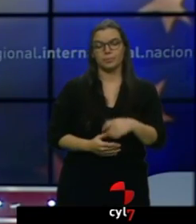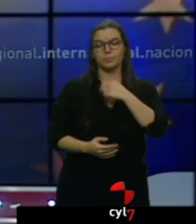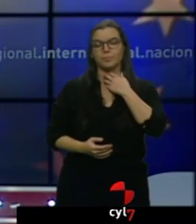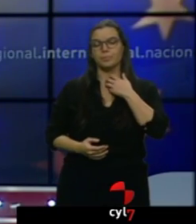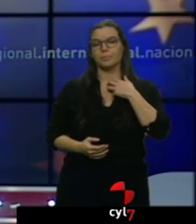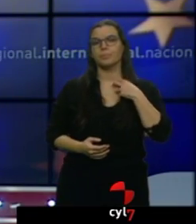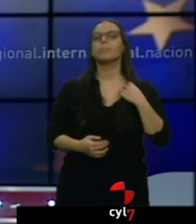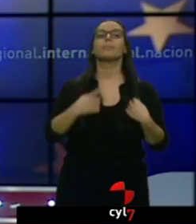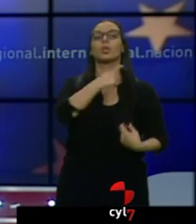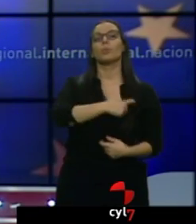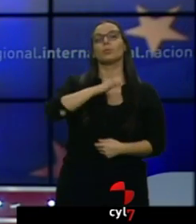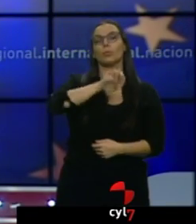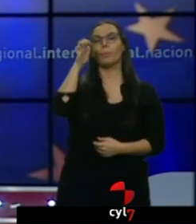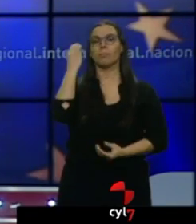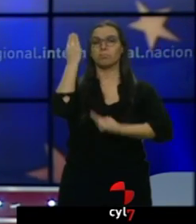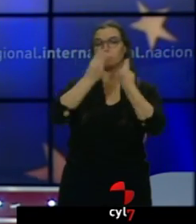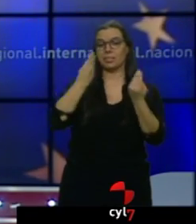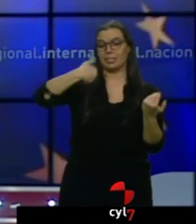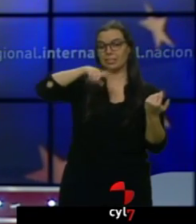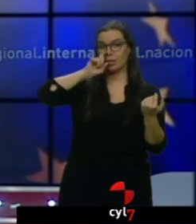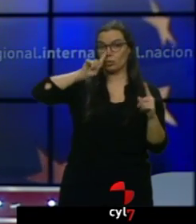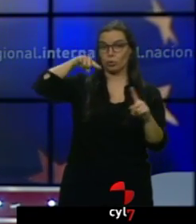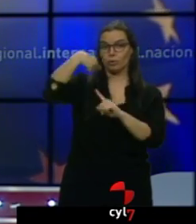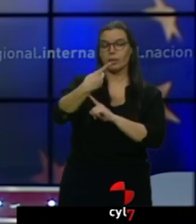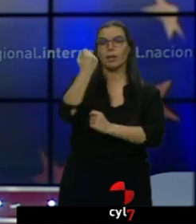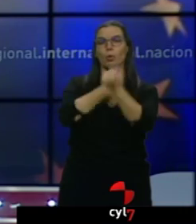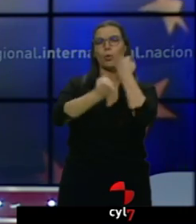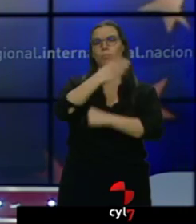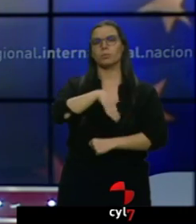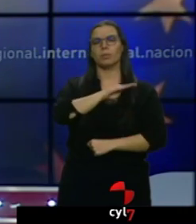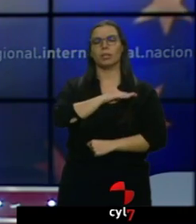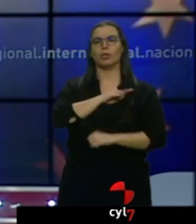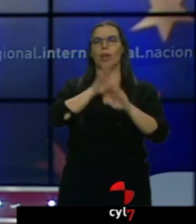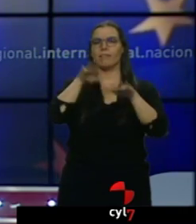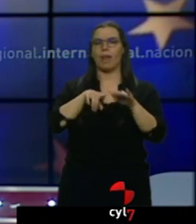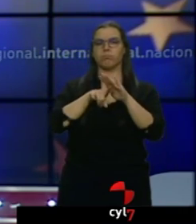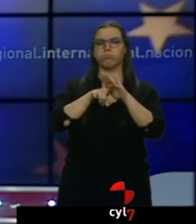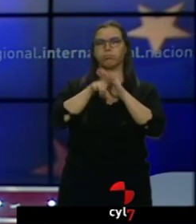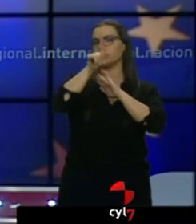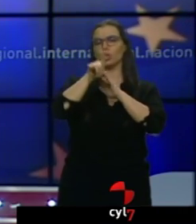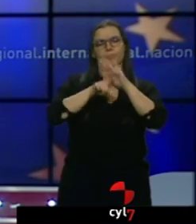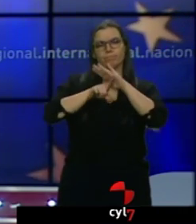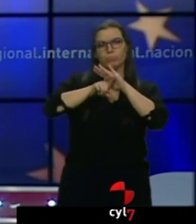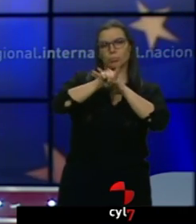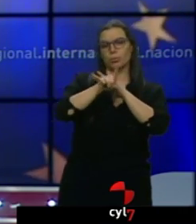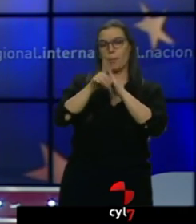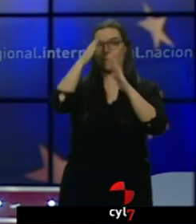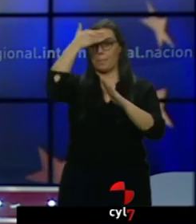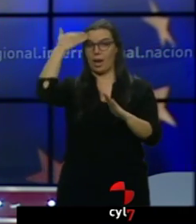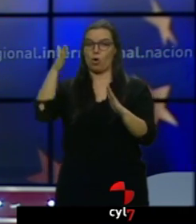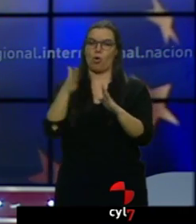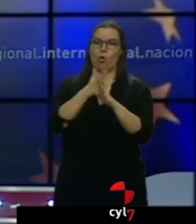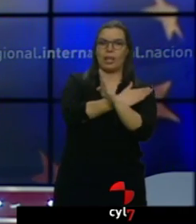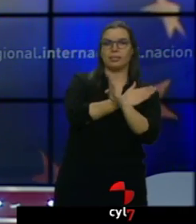La Comisión Europea estima que este año y el que viene, la economía española crecerá menos de lo esperado antes del verano, unas dos décimas. En sus